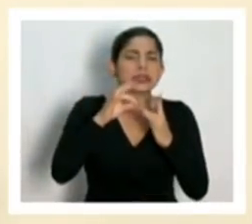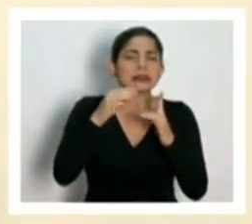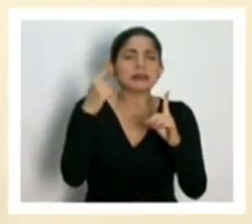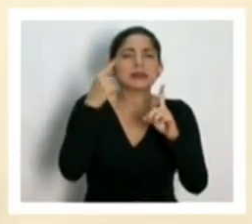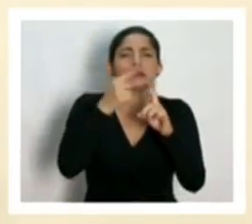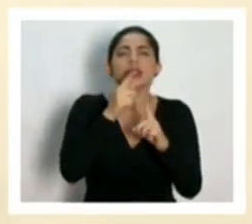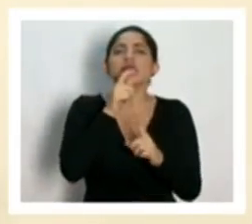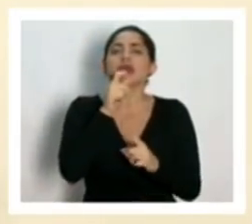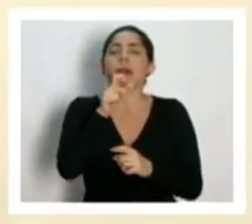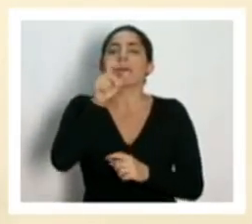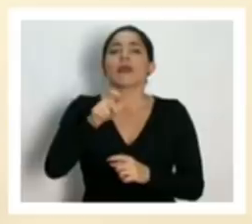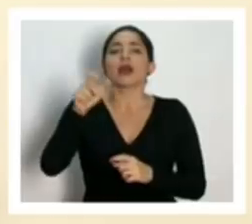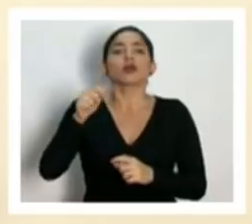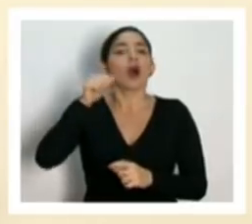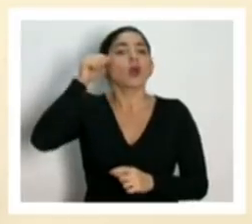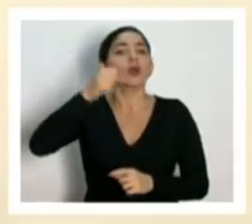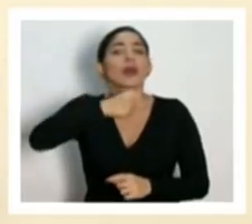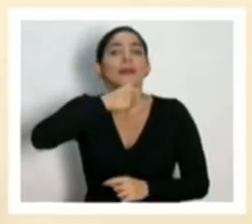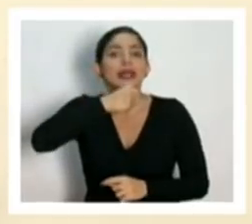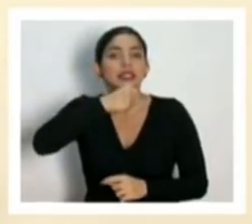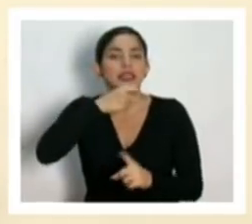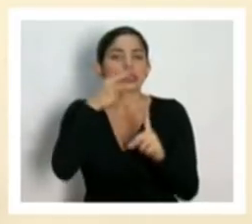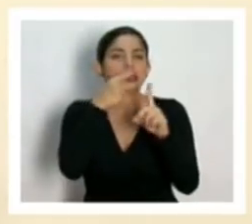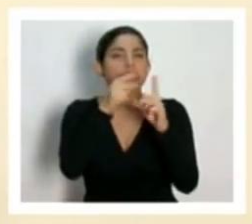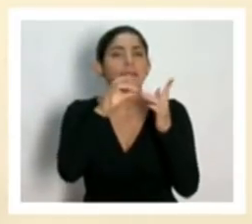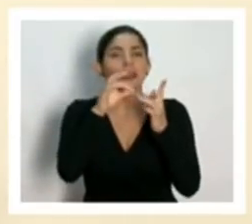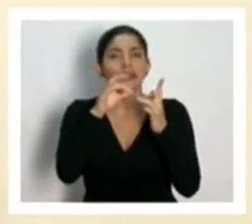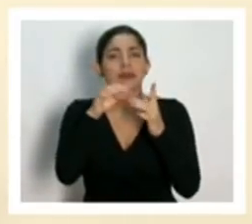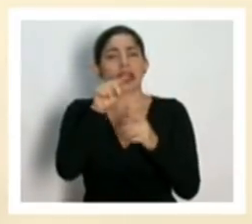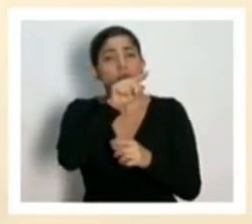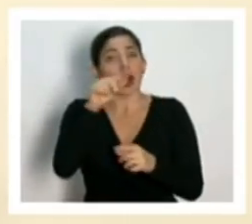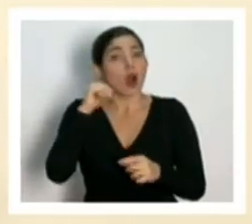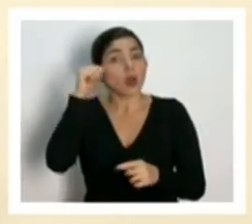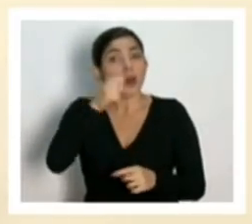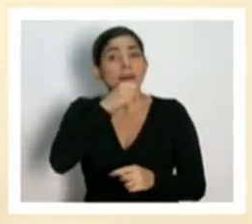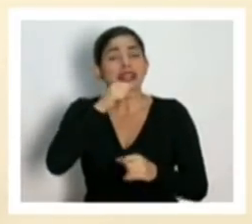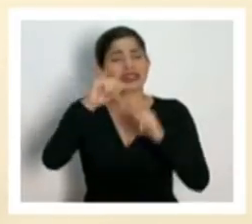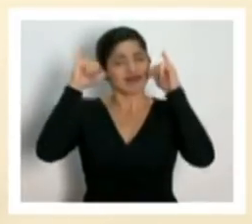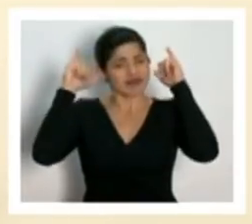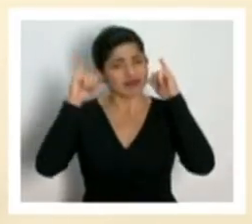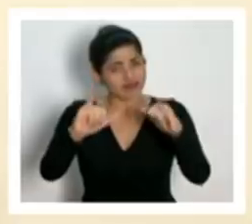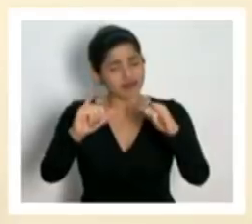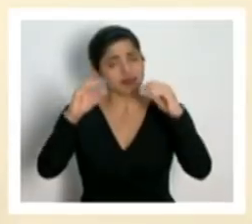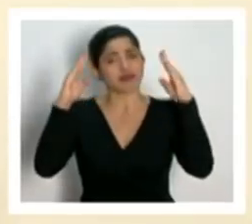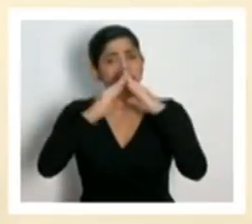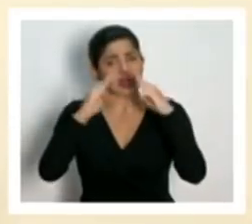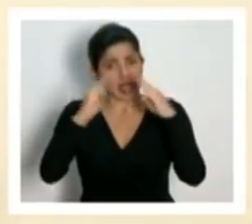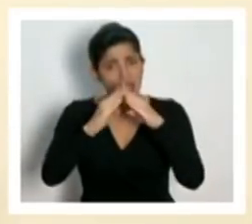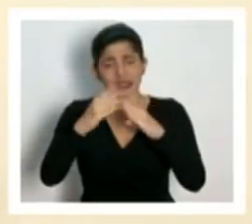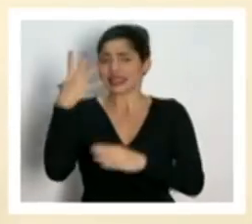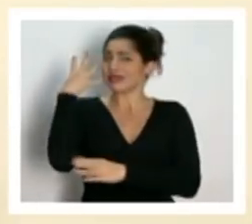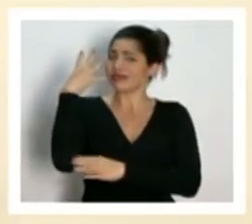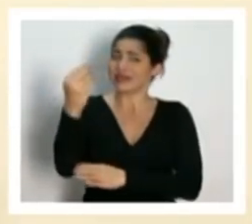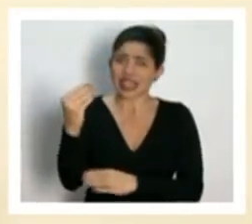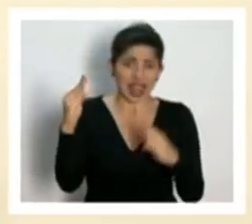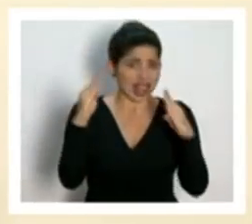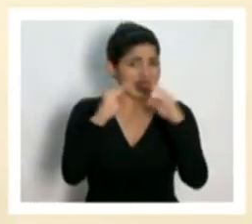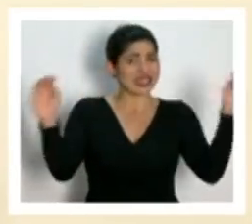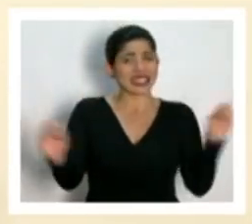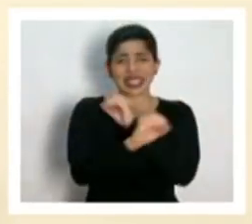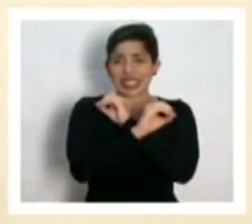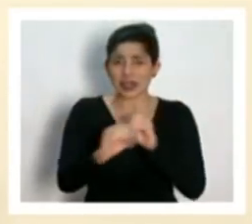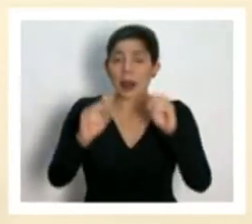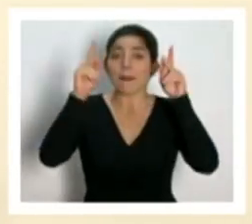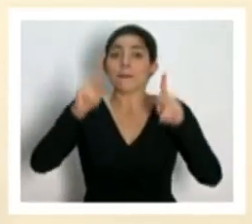personas adultas mayores, permanezcan en sus hogares. No salgan de sus hogares, a las